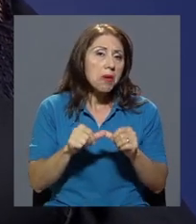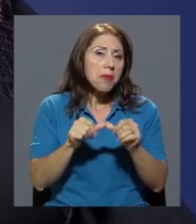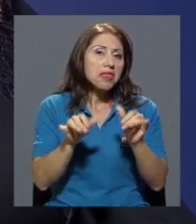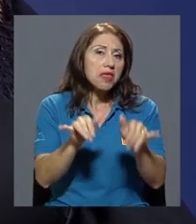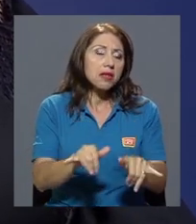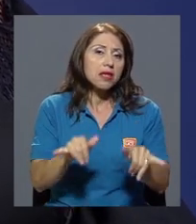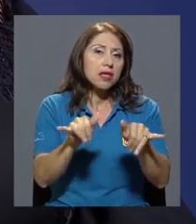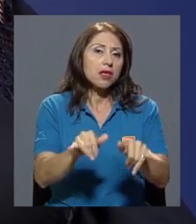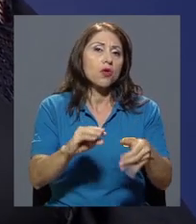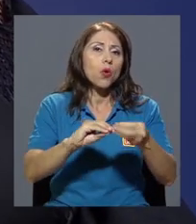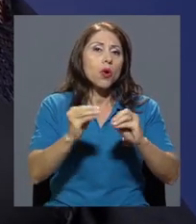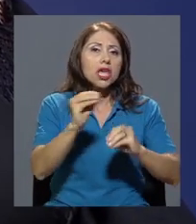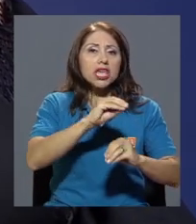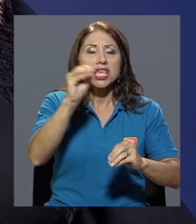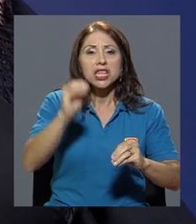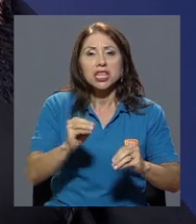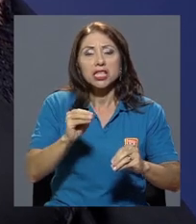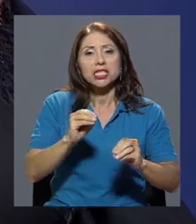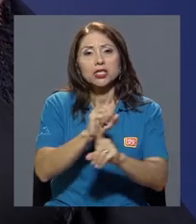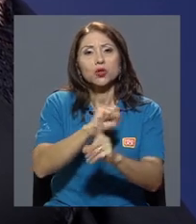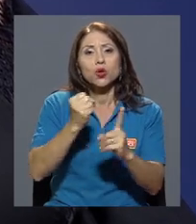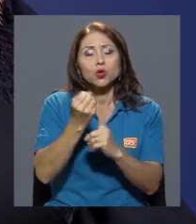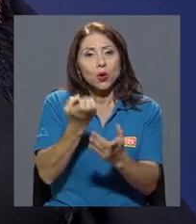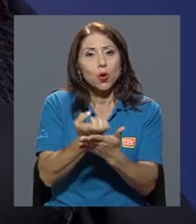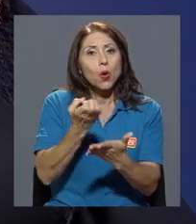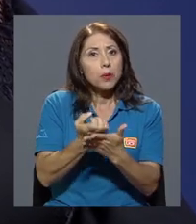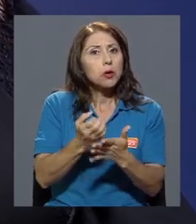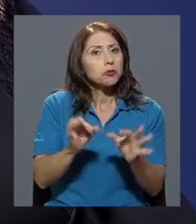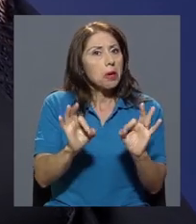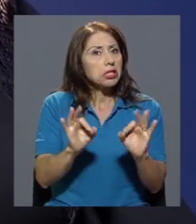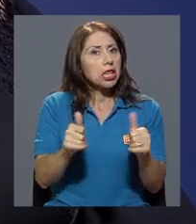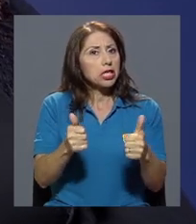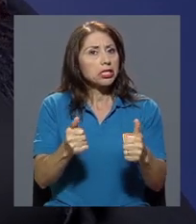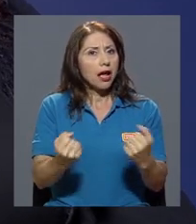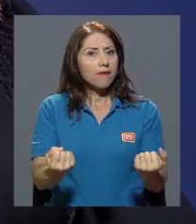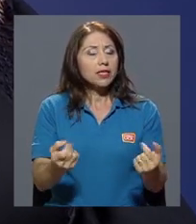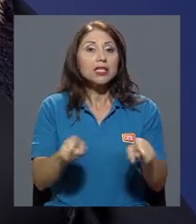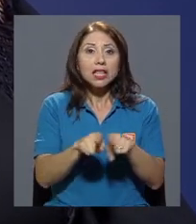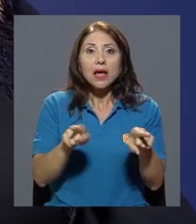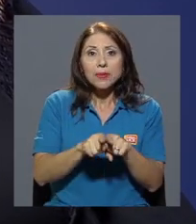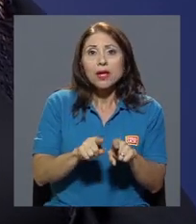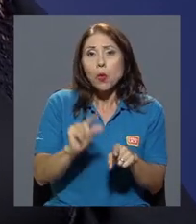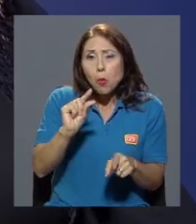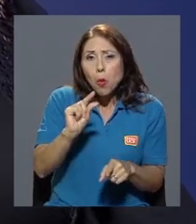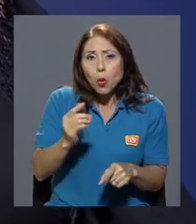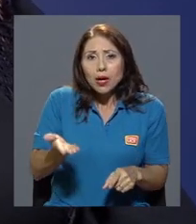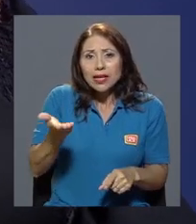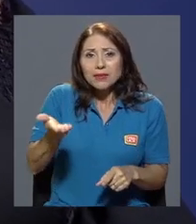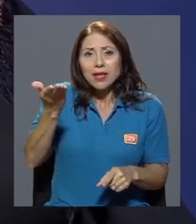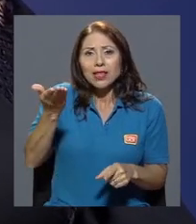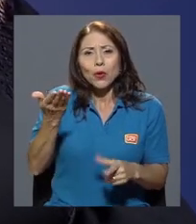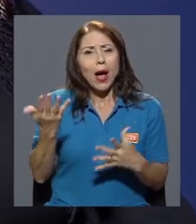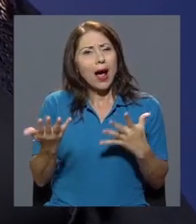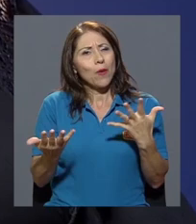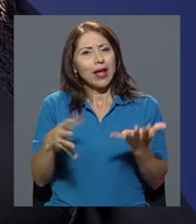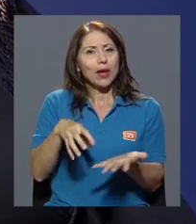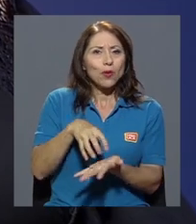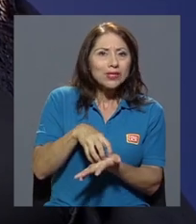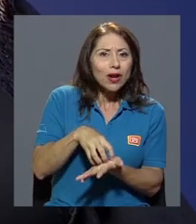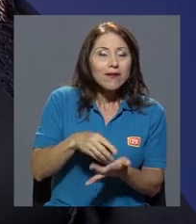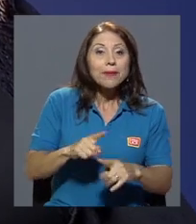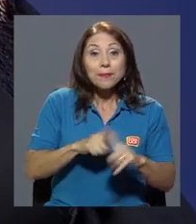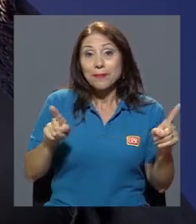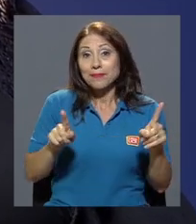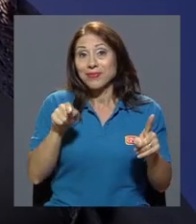índices socioeconómicos bastante estables, e incluso hasta un poco en crecimiento, aunque cuestionable, ¿verdad? Sin